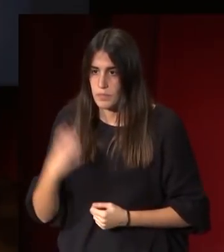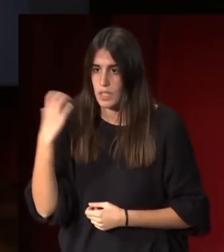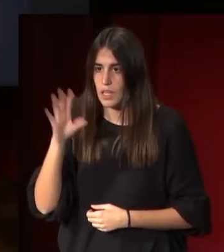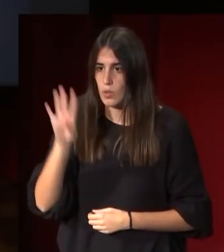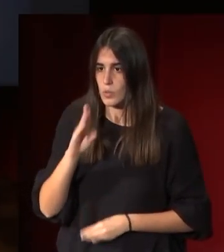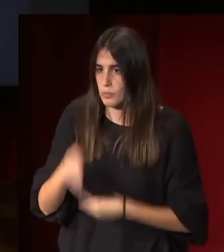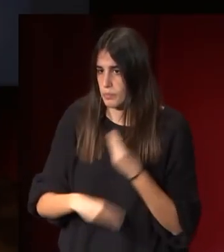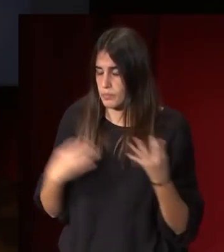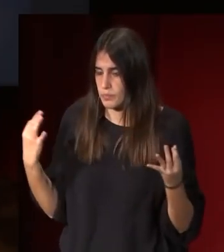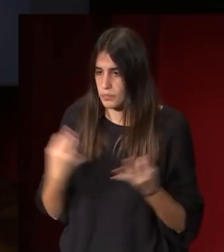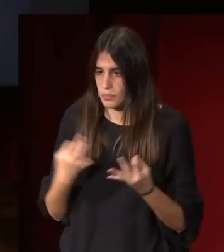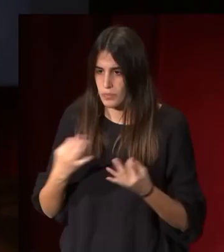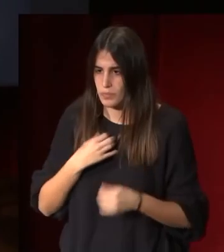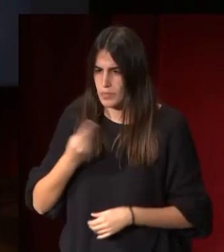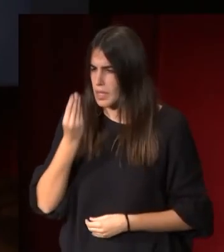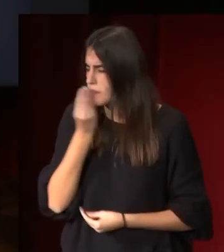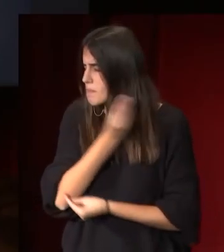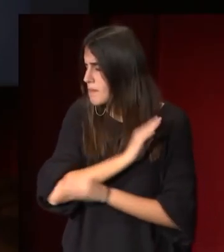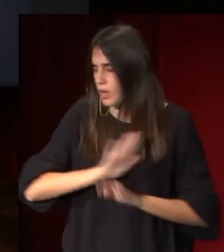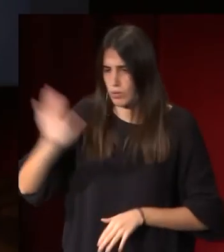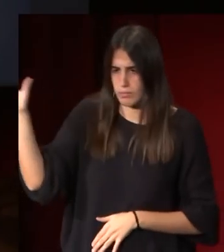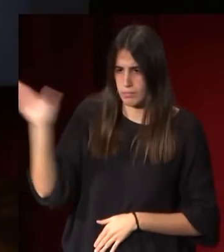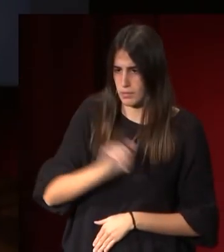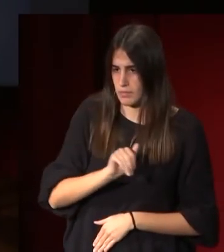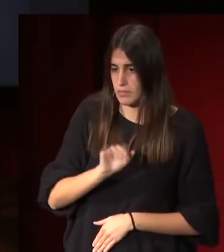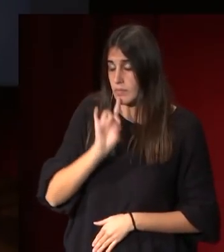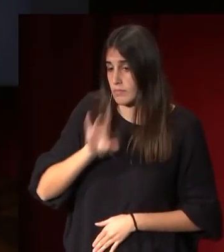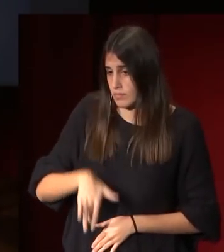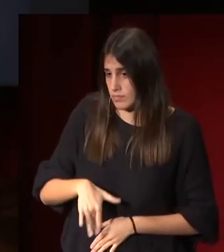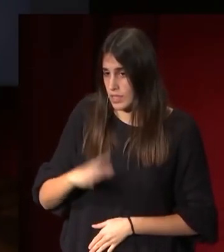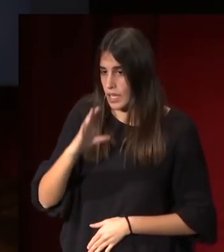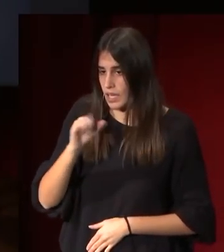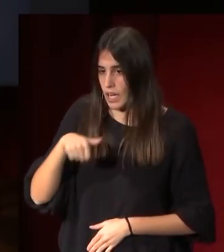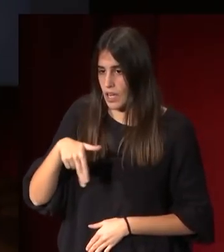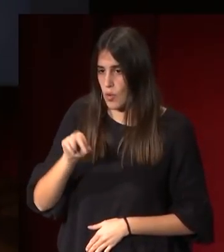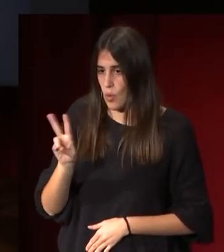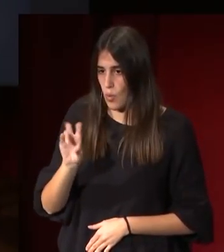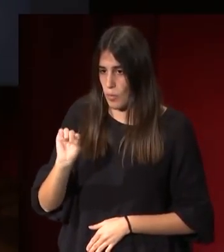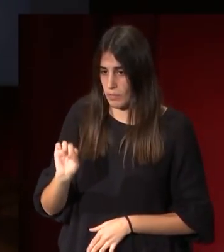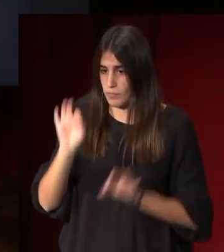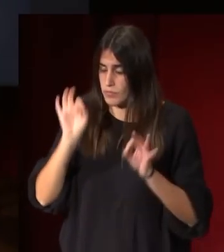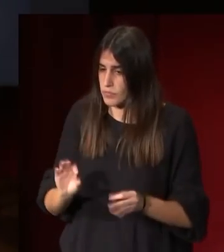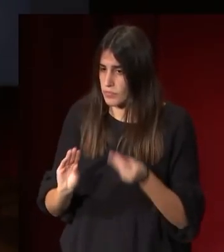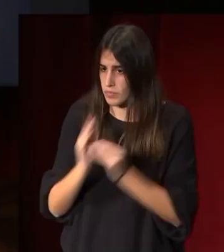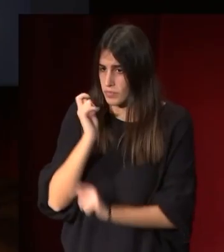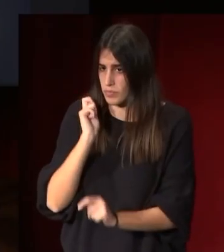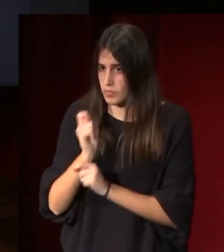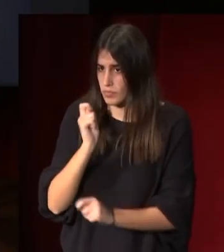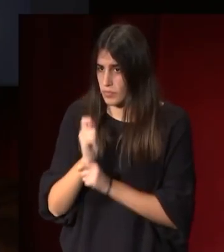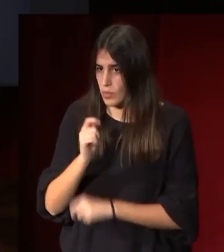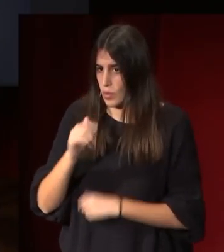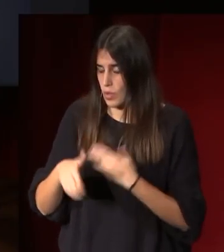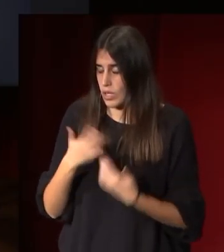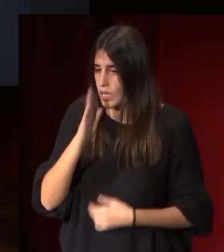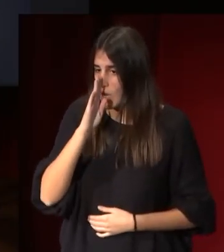lo que hace es, llama al mejor, y el mejor en ese momento es Antonio Canova, el gran escultor neoclásico que